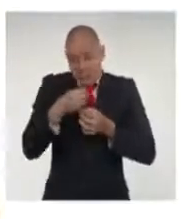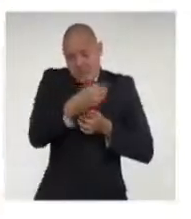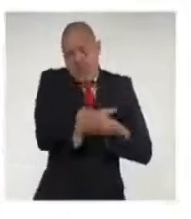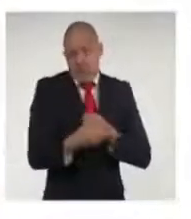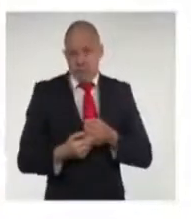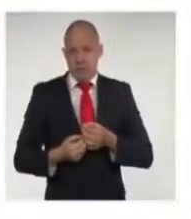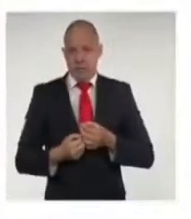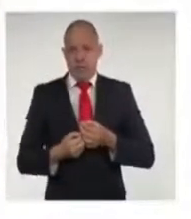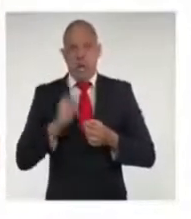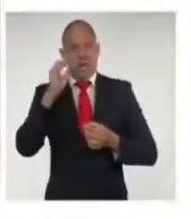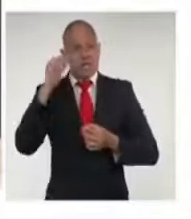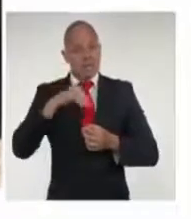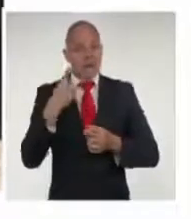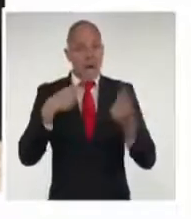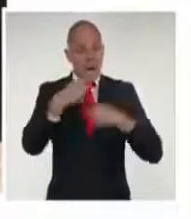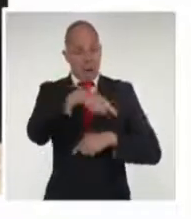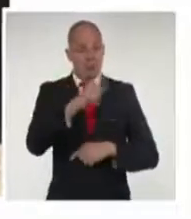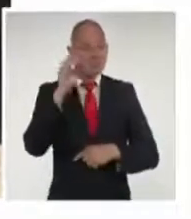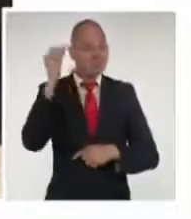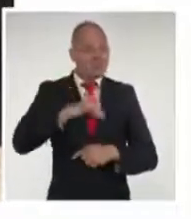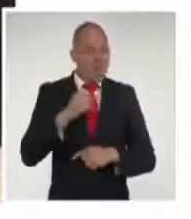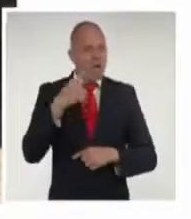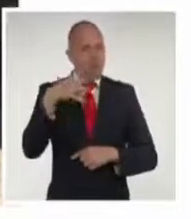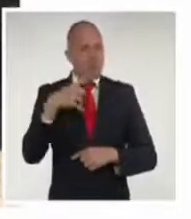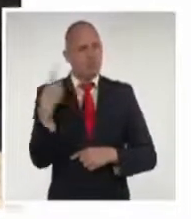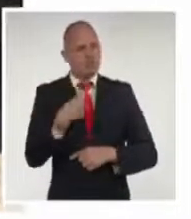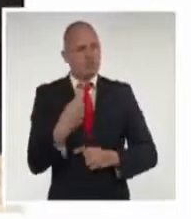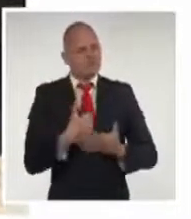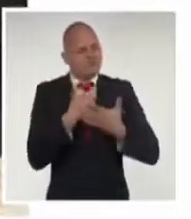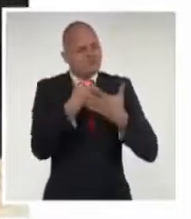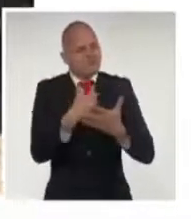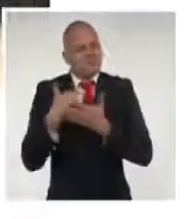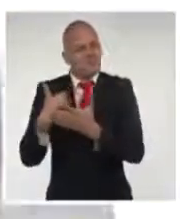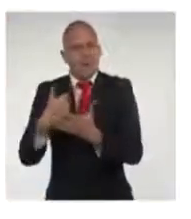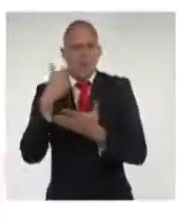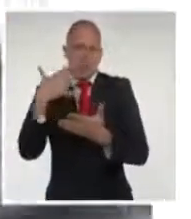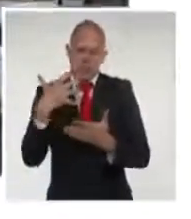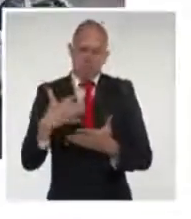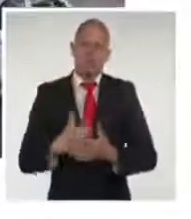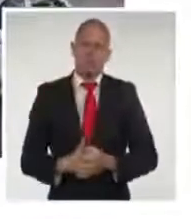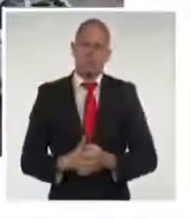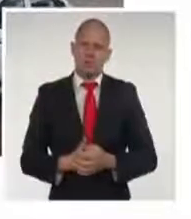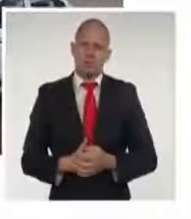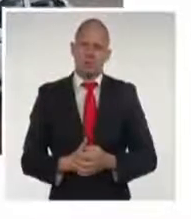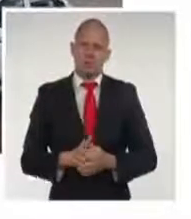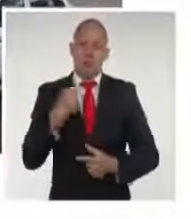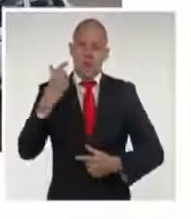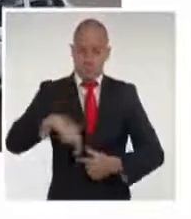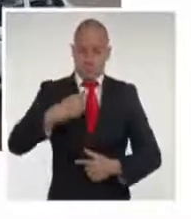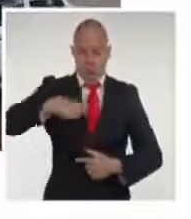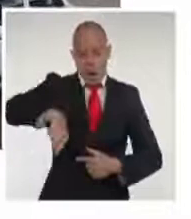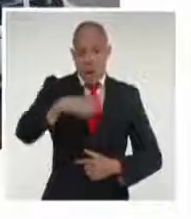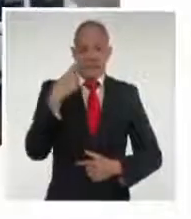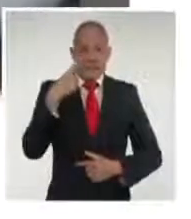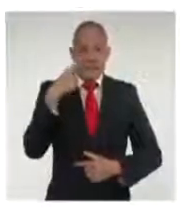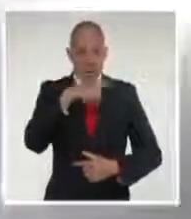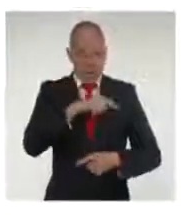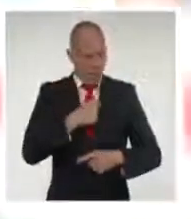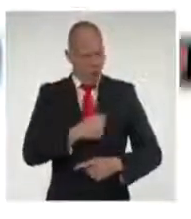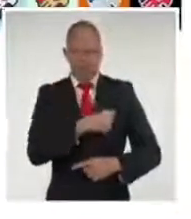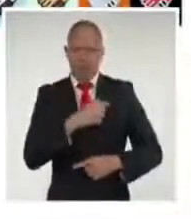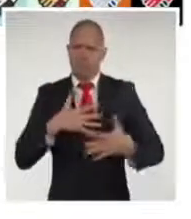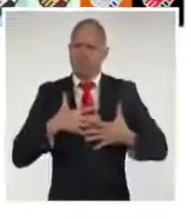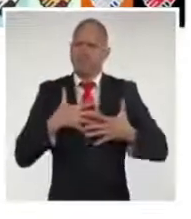Cubanos que saben que la unidad y la solidaridad son el único camino. Gente que a Cuba le pone el corazón.